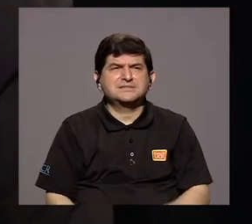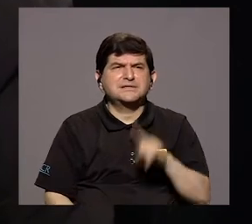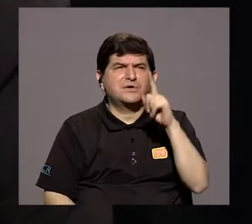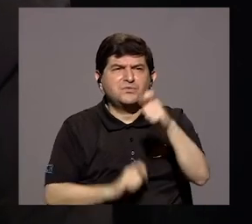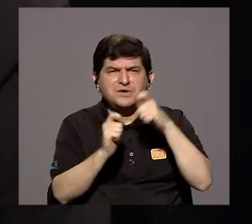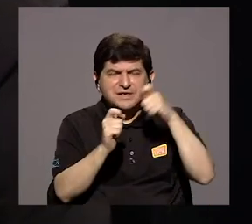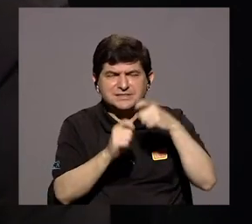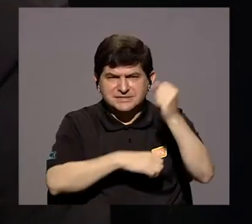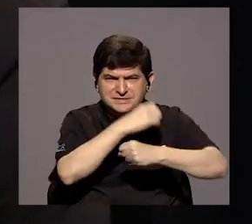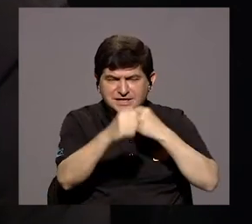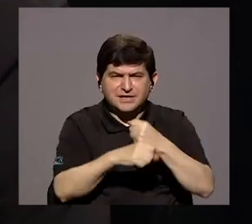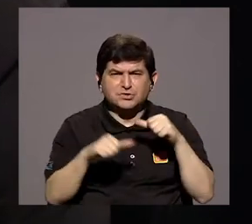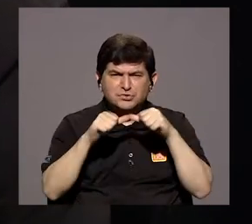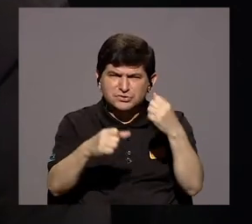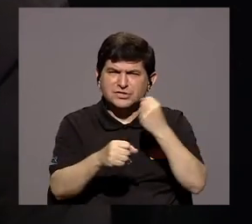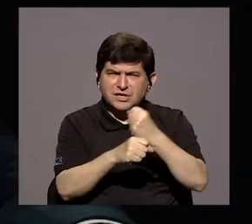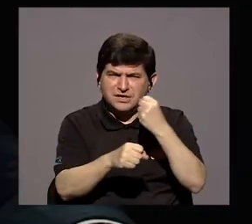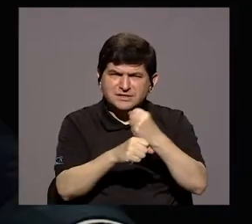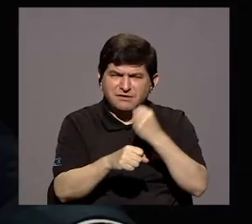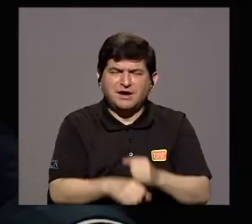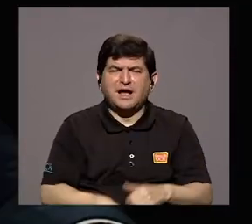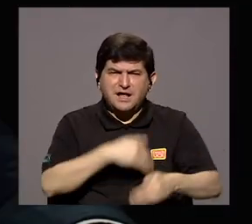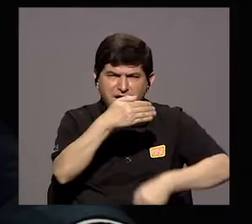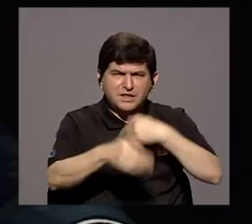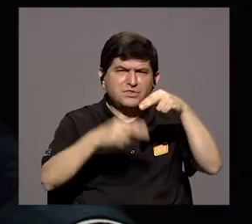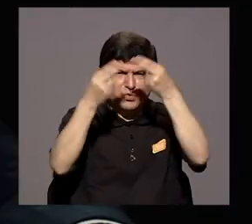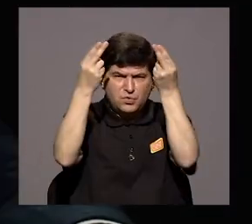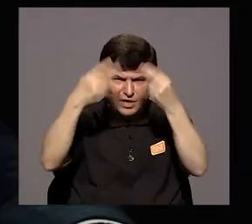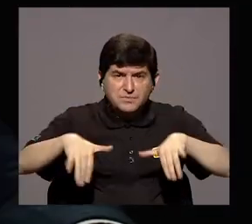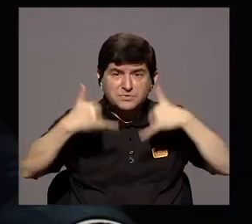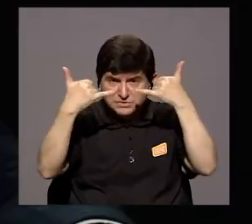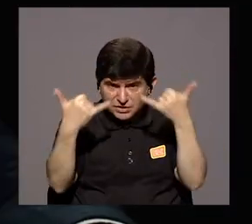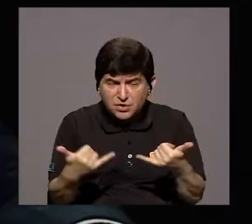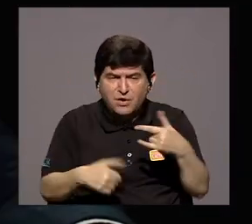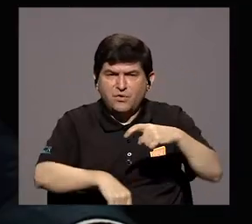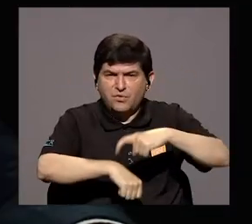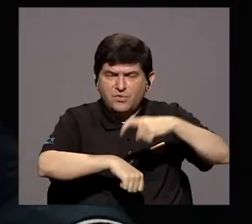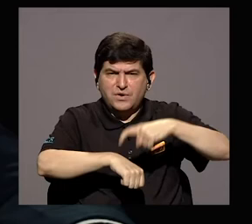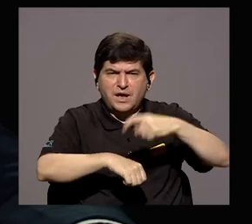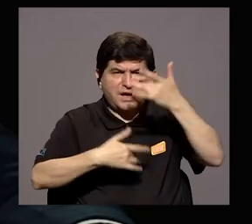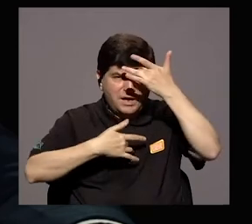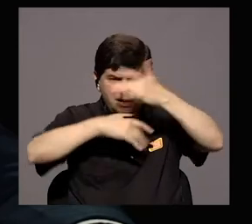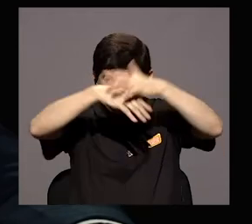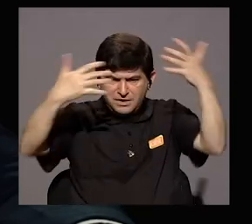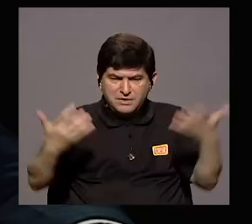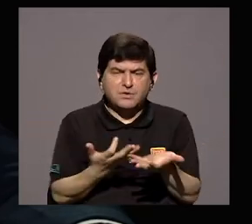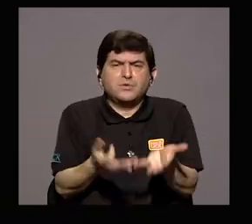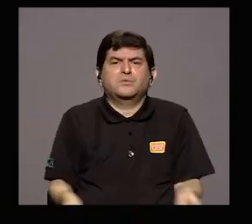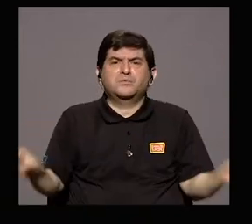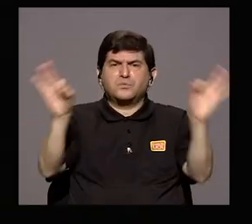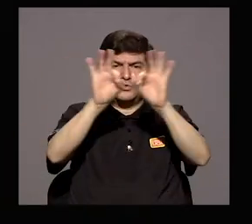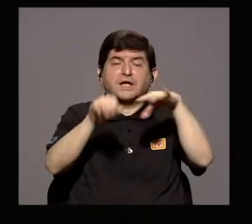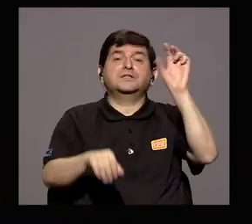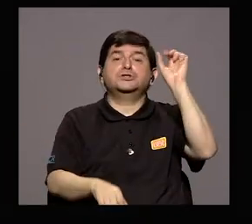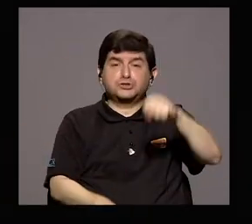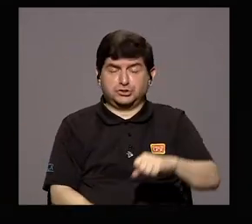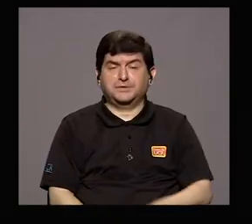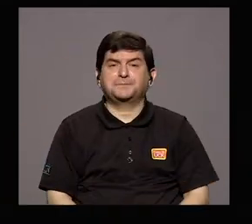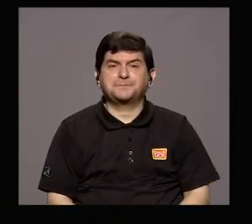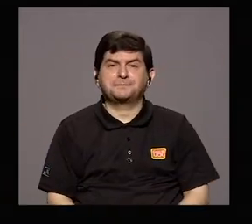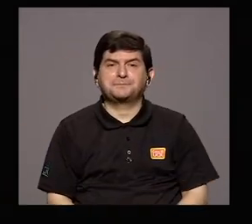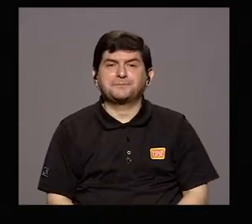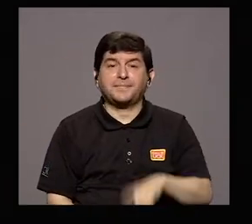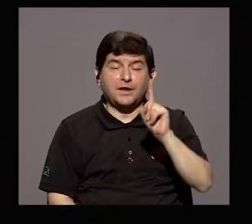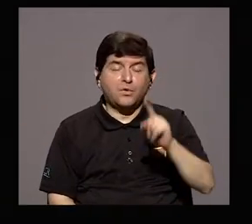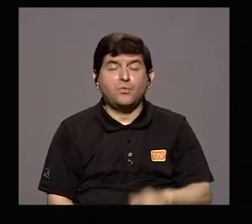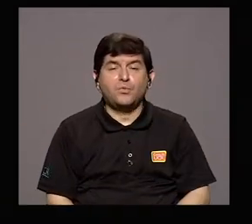digitalizados. ¿Se sigue trabajando en esa vida de la digitalización en estos momentos de pandemia sería algo primordial? Claro, más bien ha sido uno de los